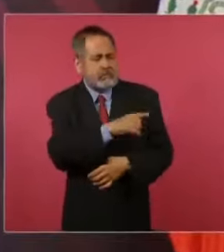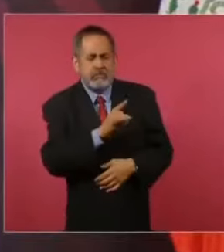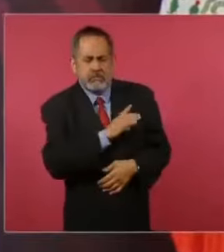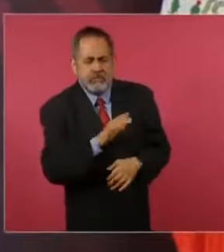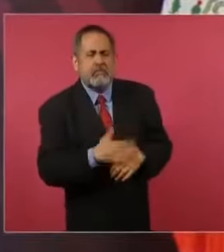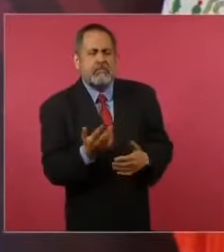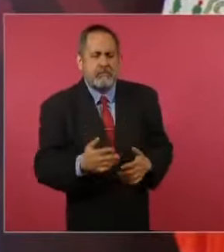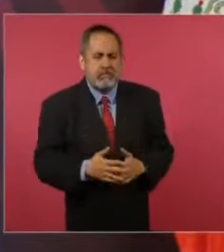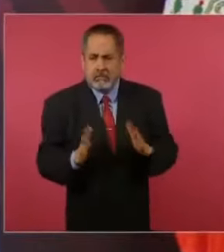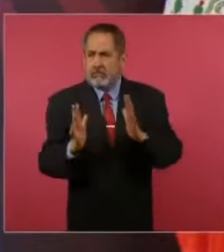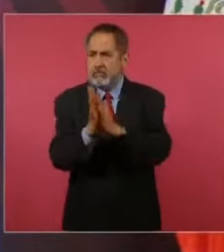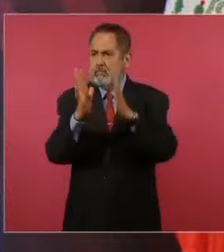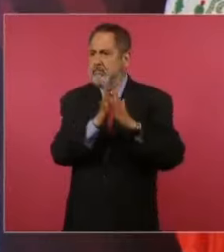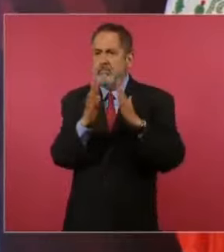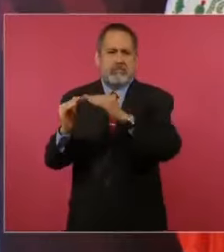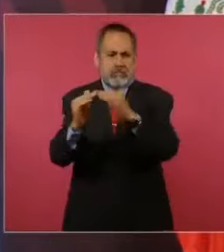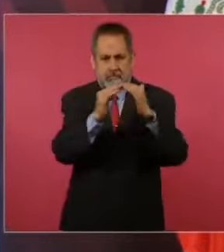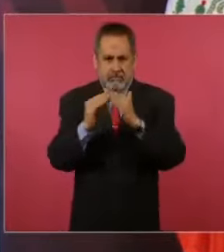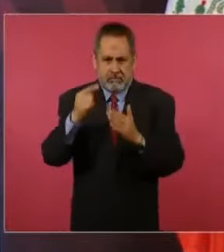democracia?